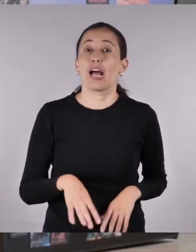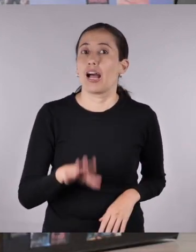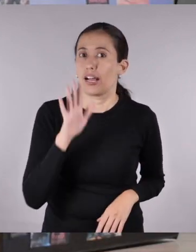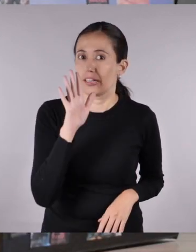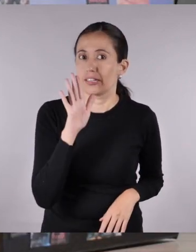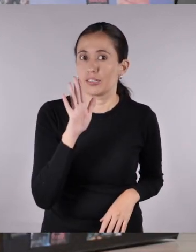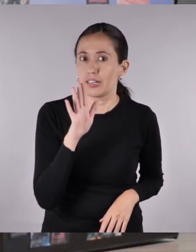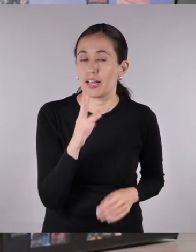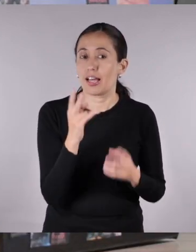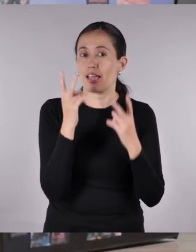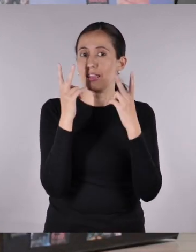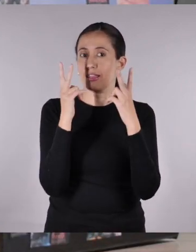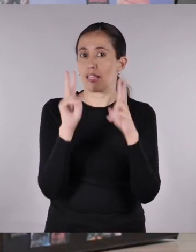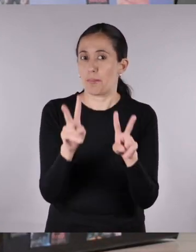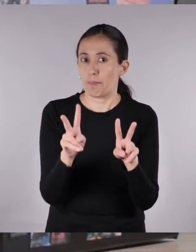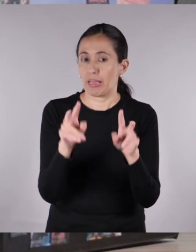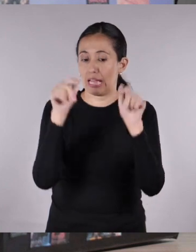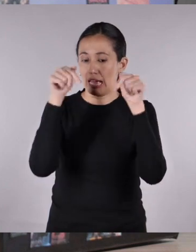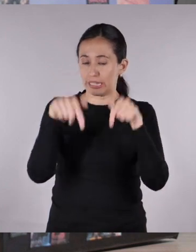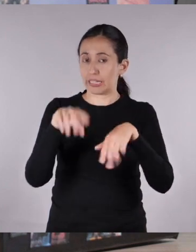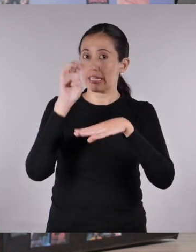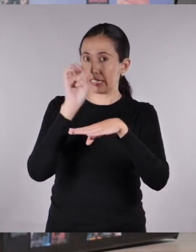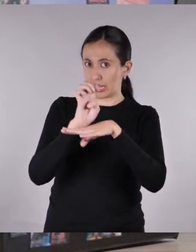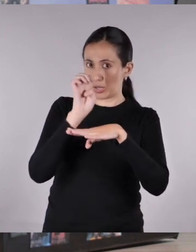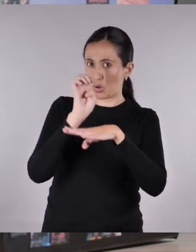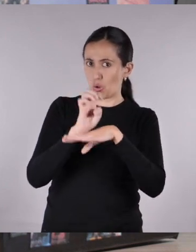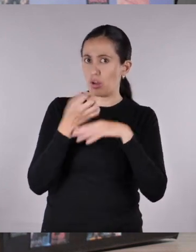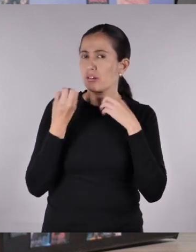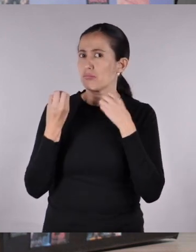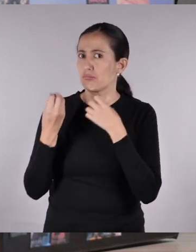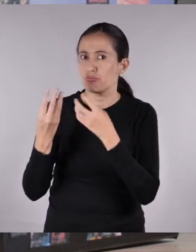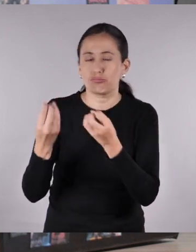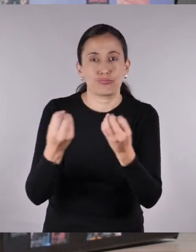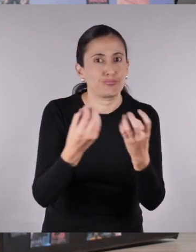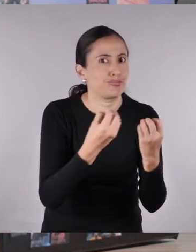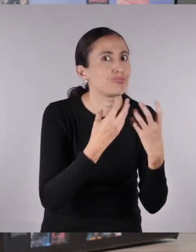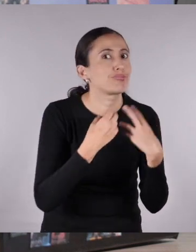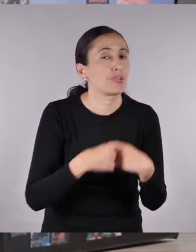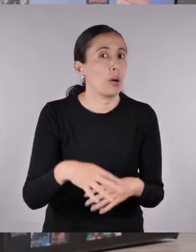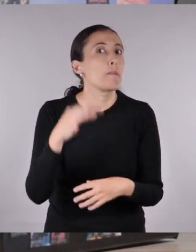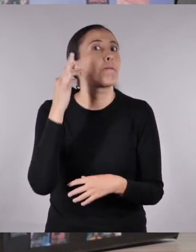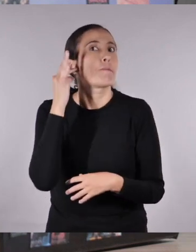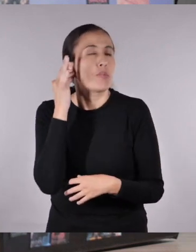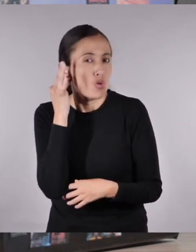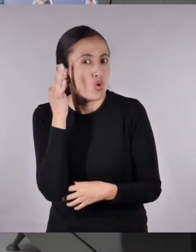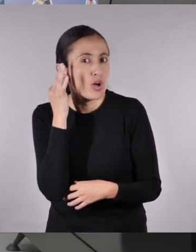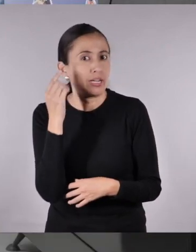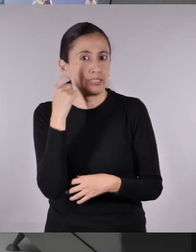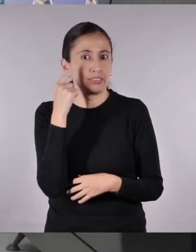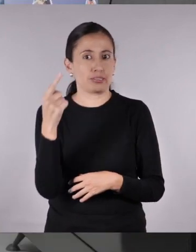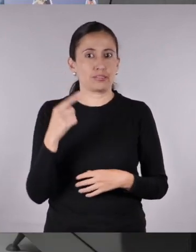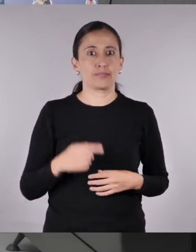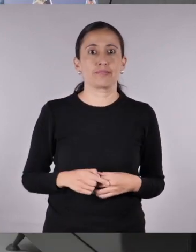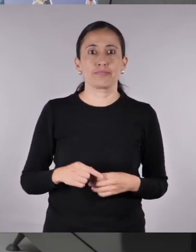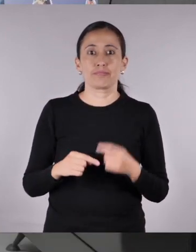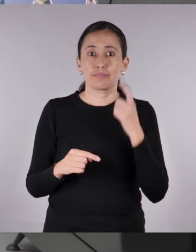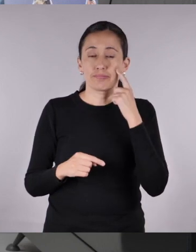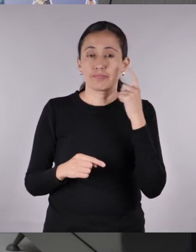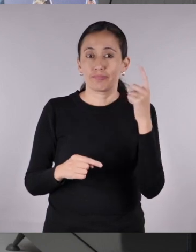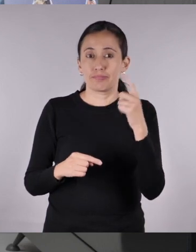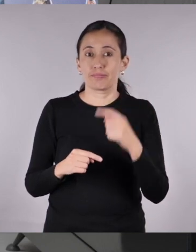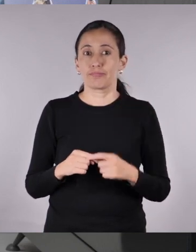¡Ah! Y además, aquí en el Ecuador hay full cineastas mujeres súper buenas. Como